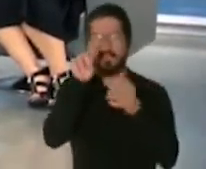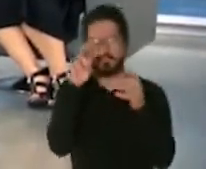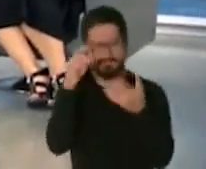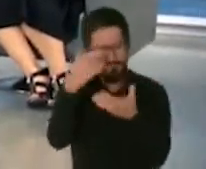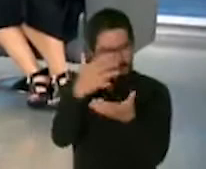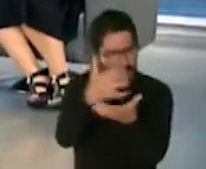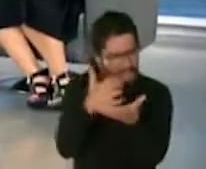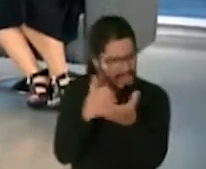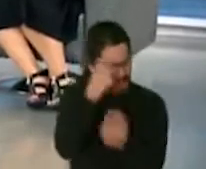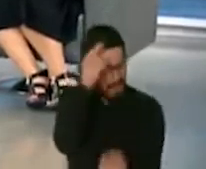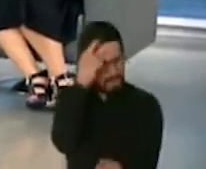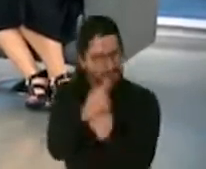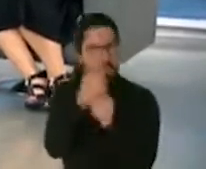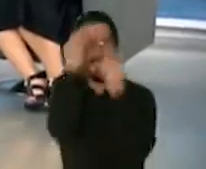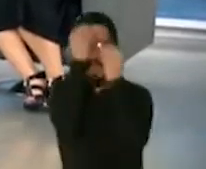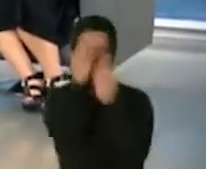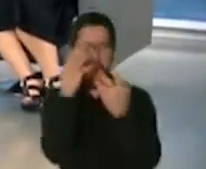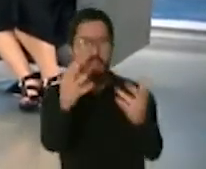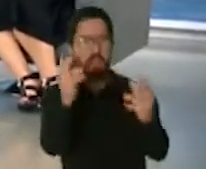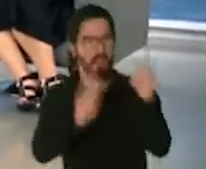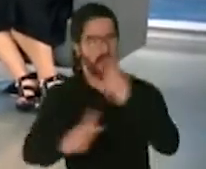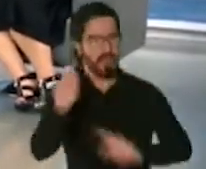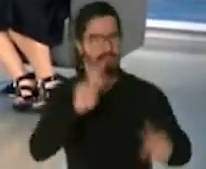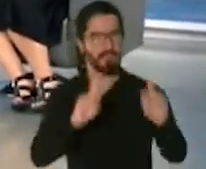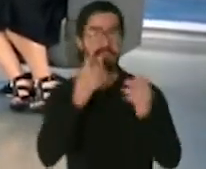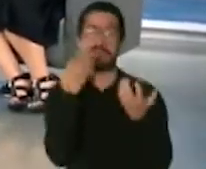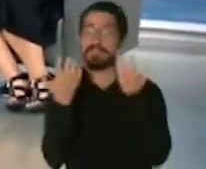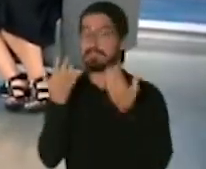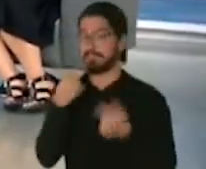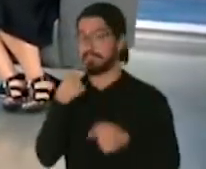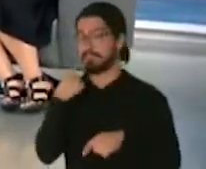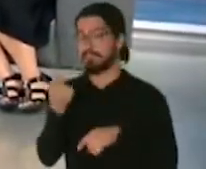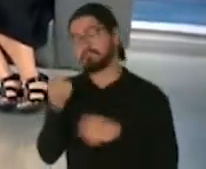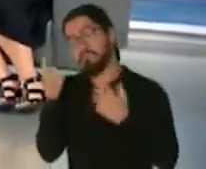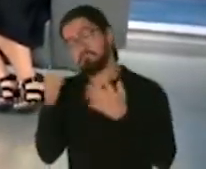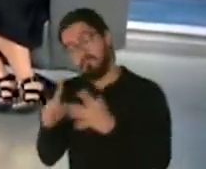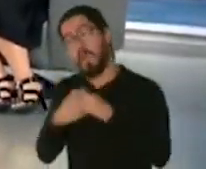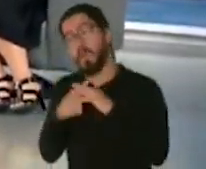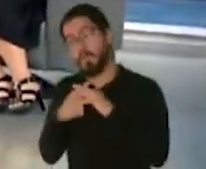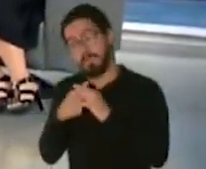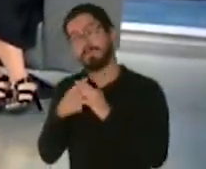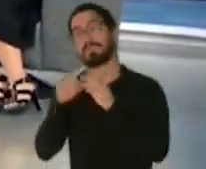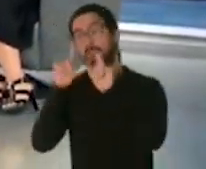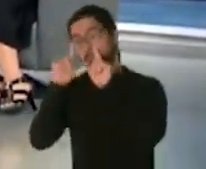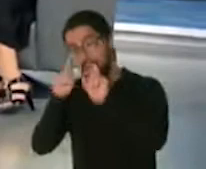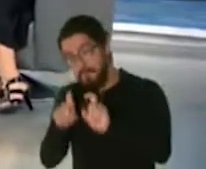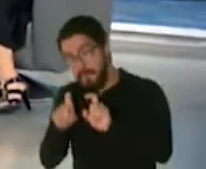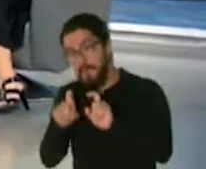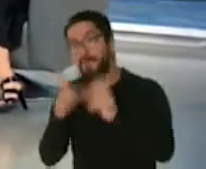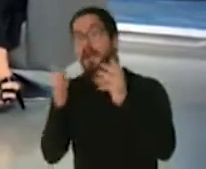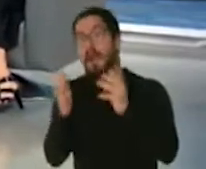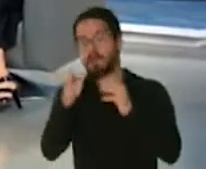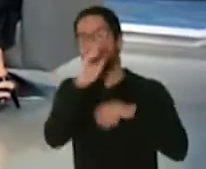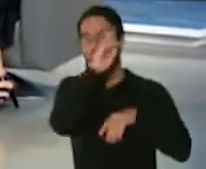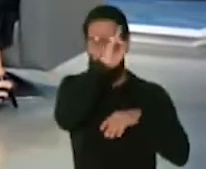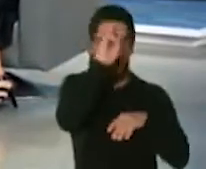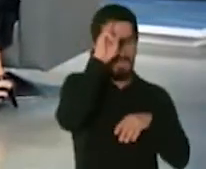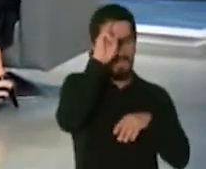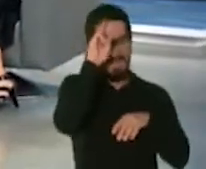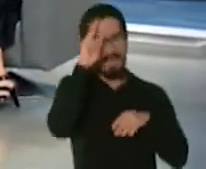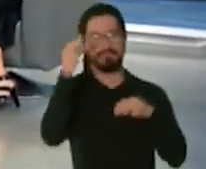tantos por ciento de infección empezamos con los tratamientos de anticuerpos monoclonales bajó el por ciento de hospitalizaciones